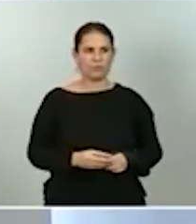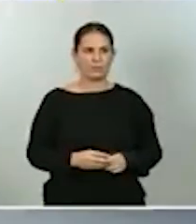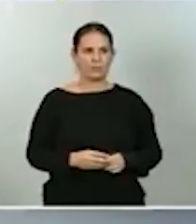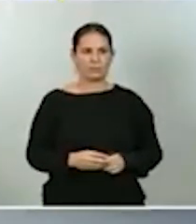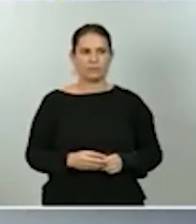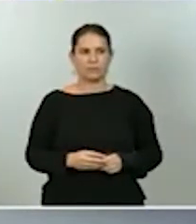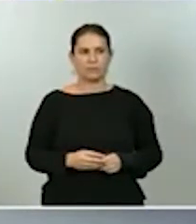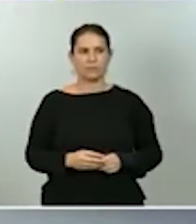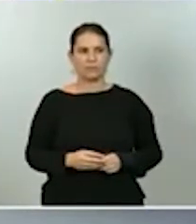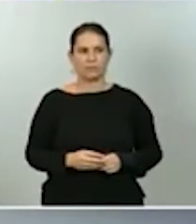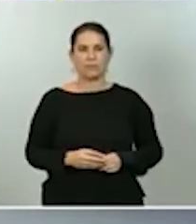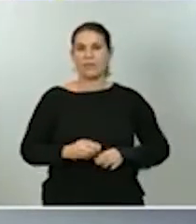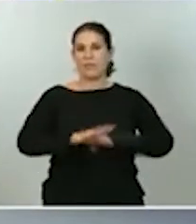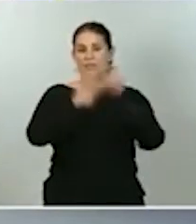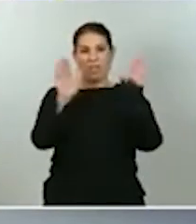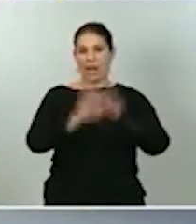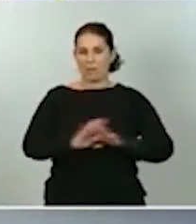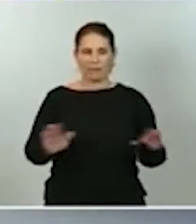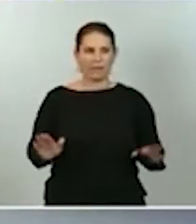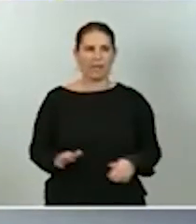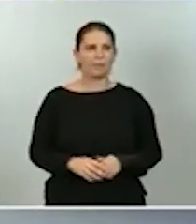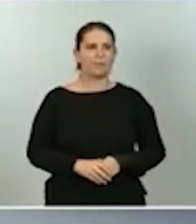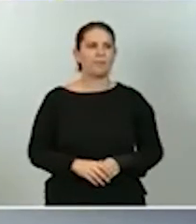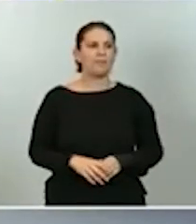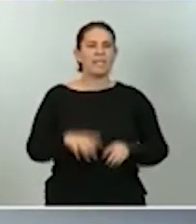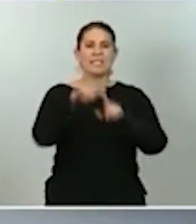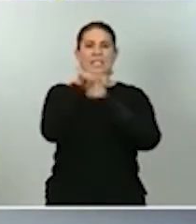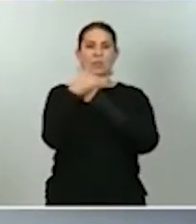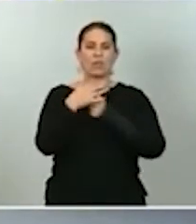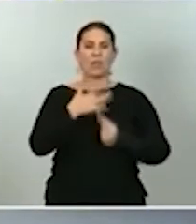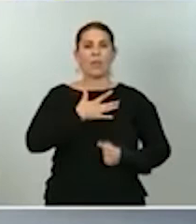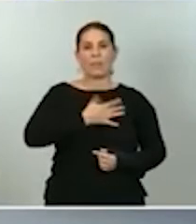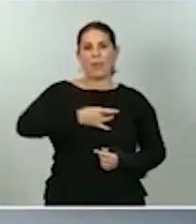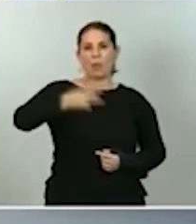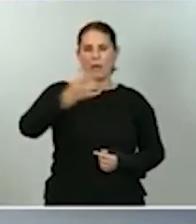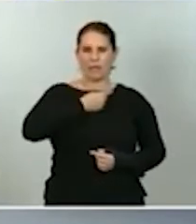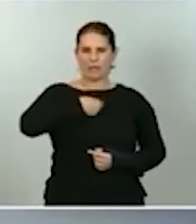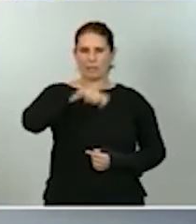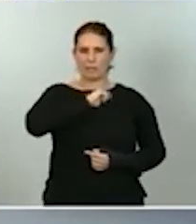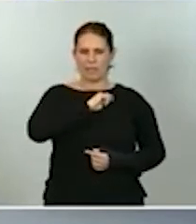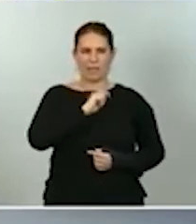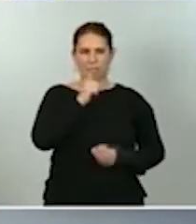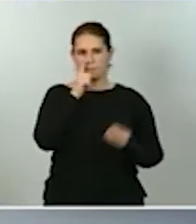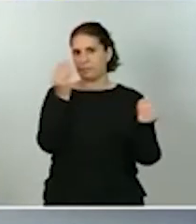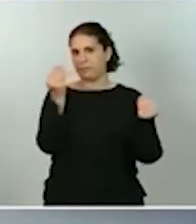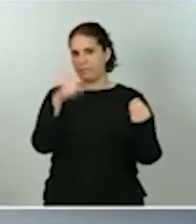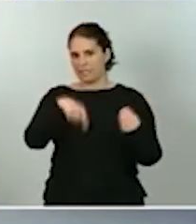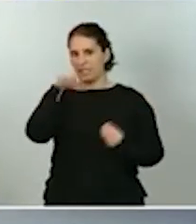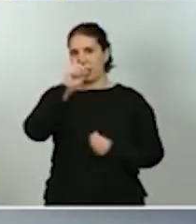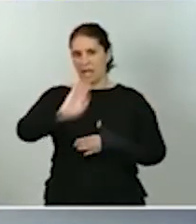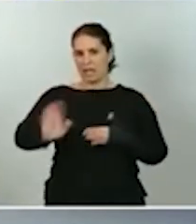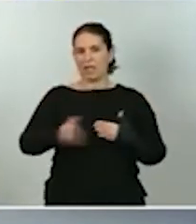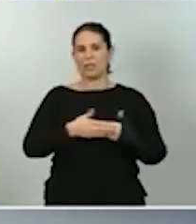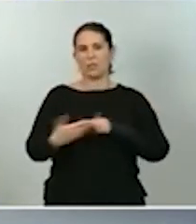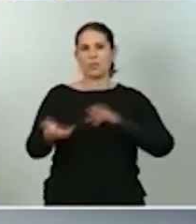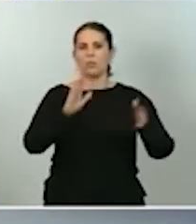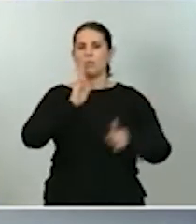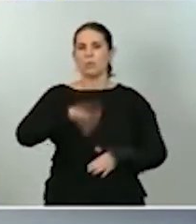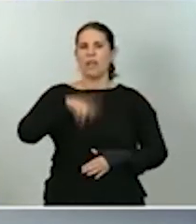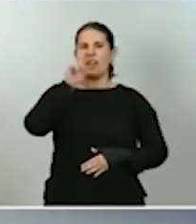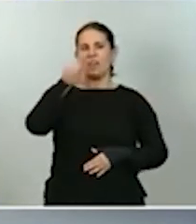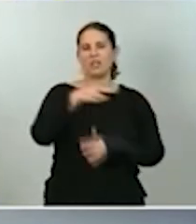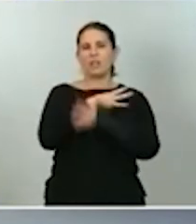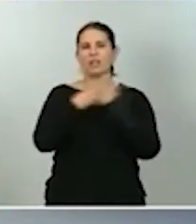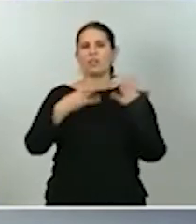Finalmente, en cuanto a la situación de la deuda española, prevemos que cierre el año en el entorno del 118% del